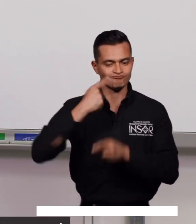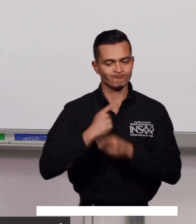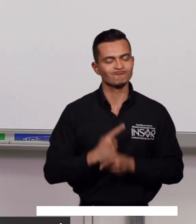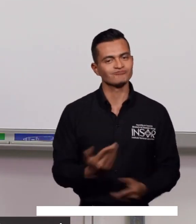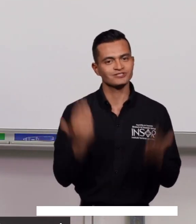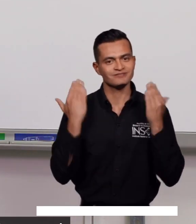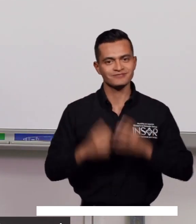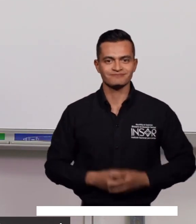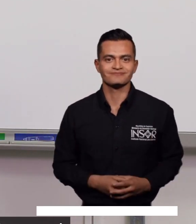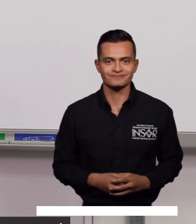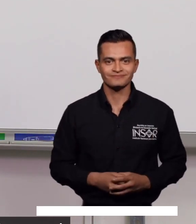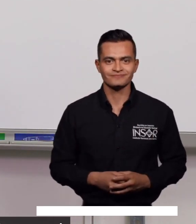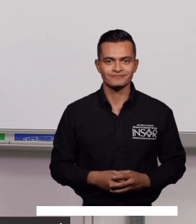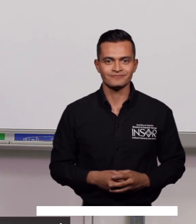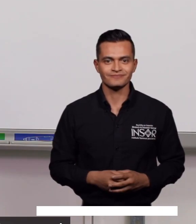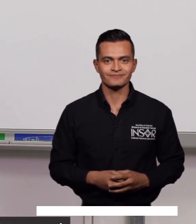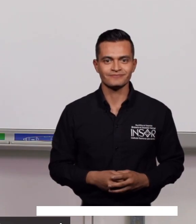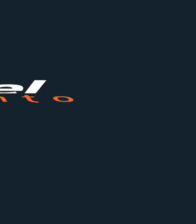día a día.